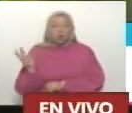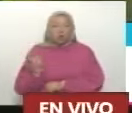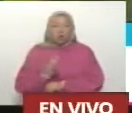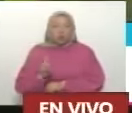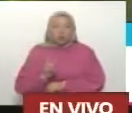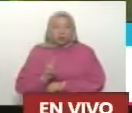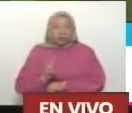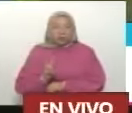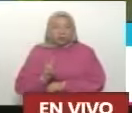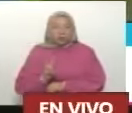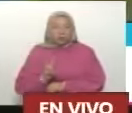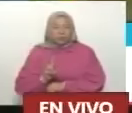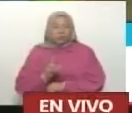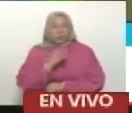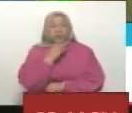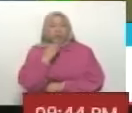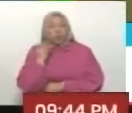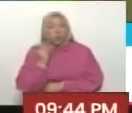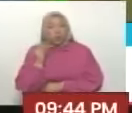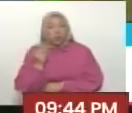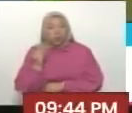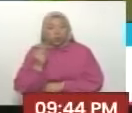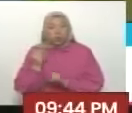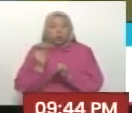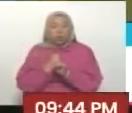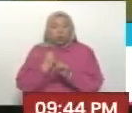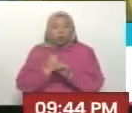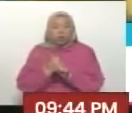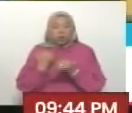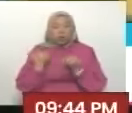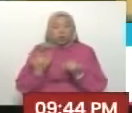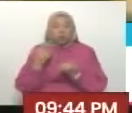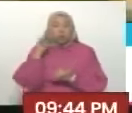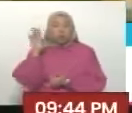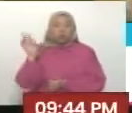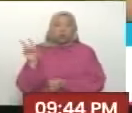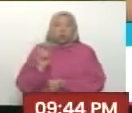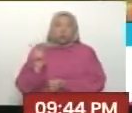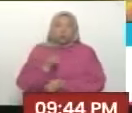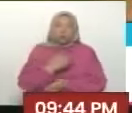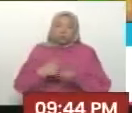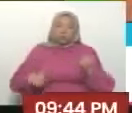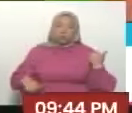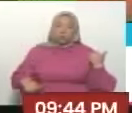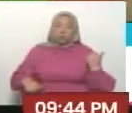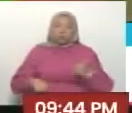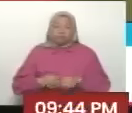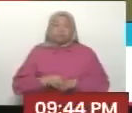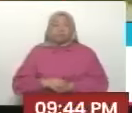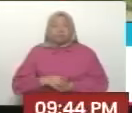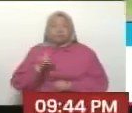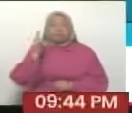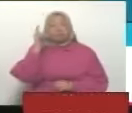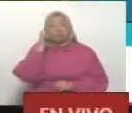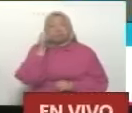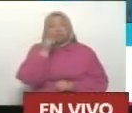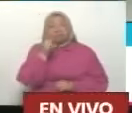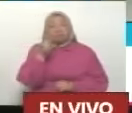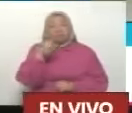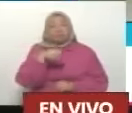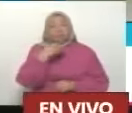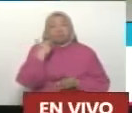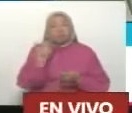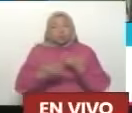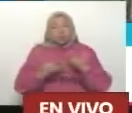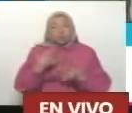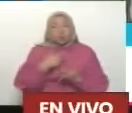Aquí nos quedamos jóvenes, trabajando, apostando por este país, presidente. Y la idea es, presidente, que